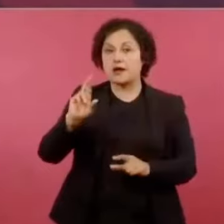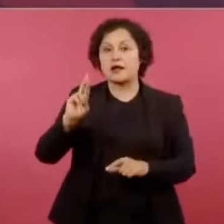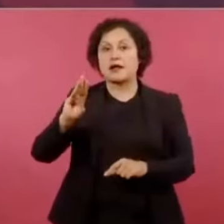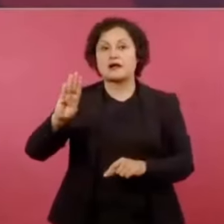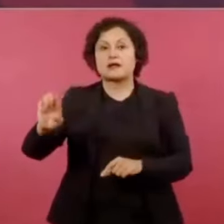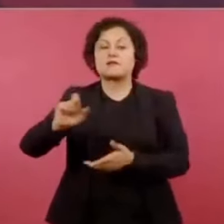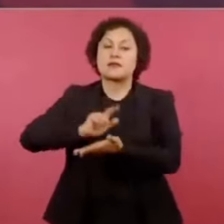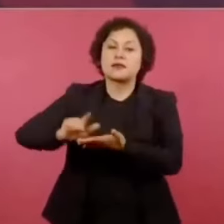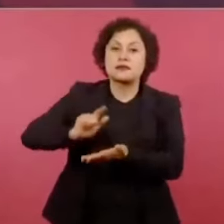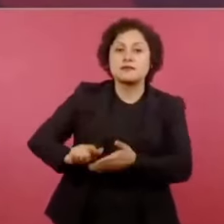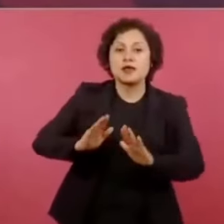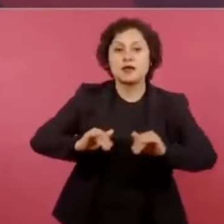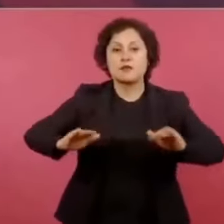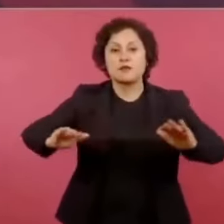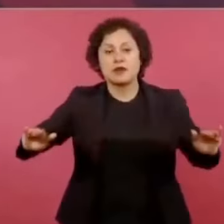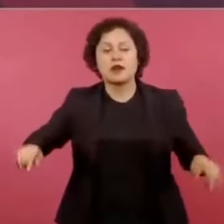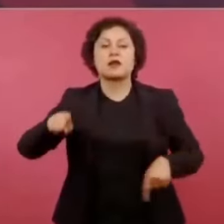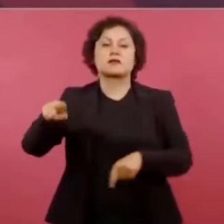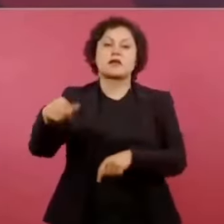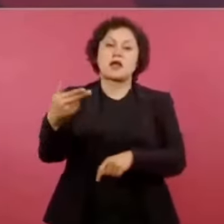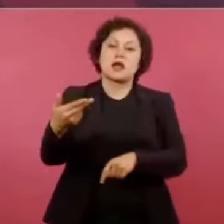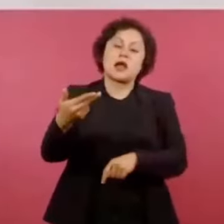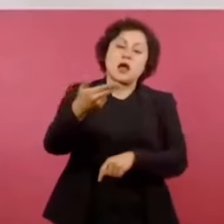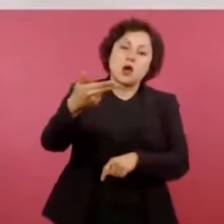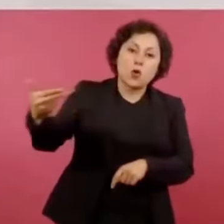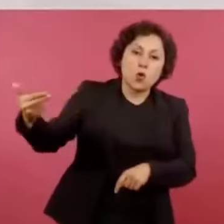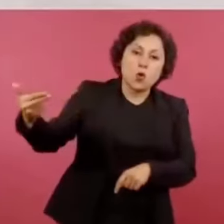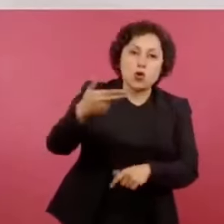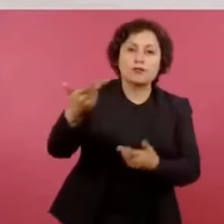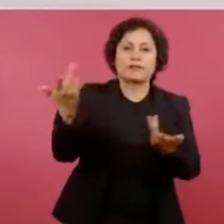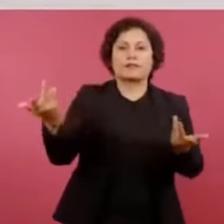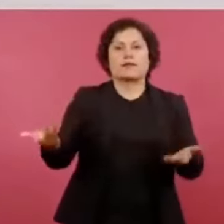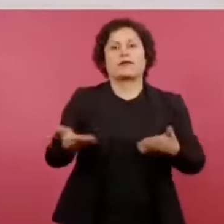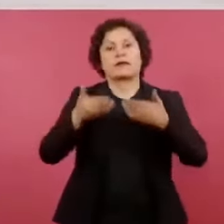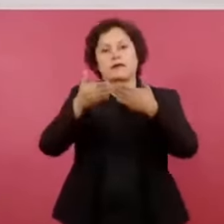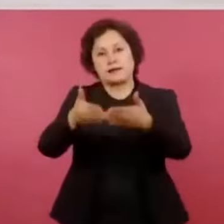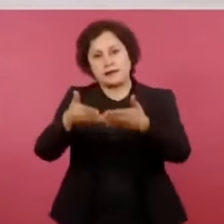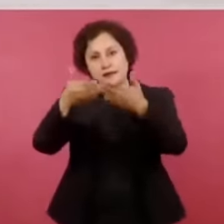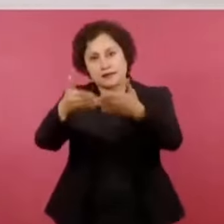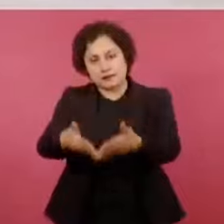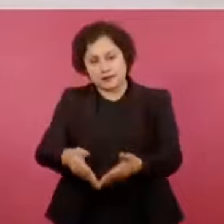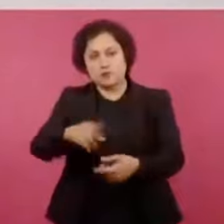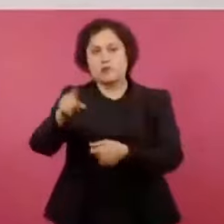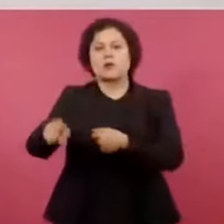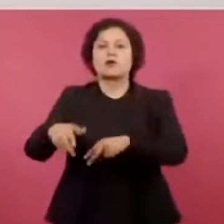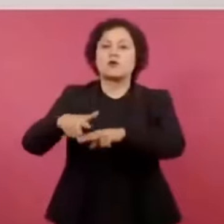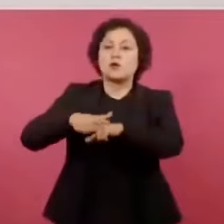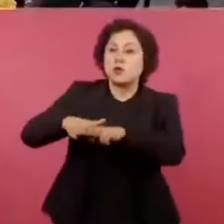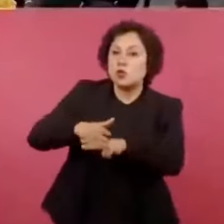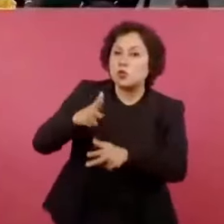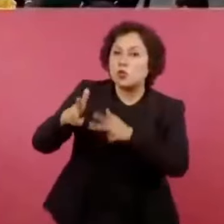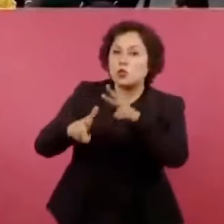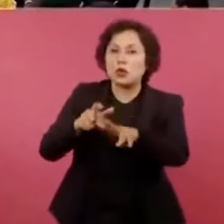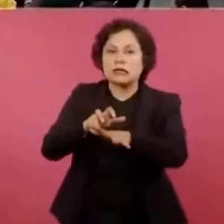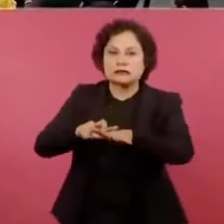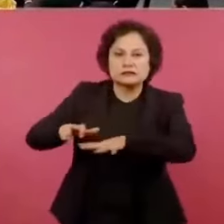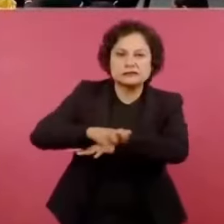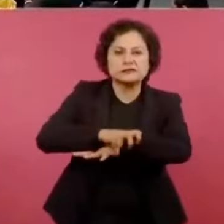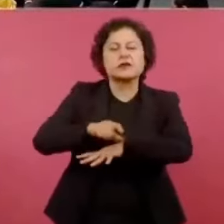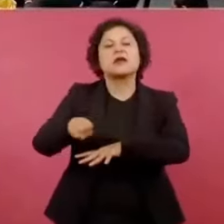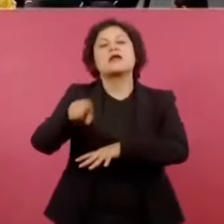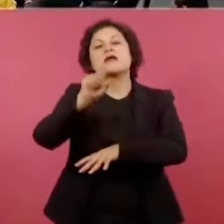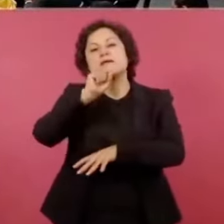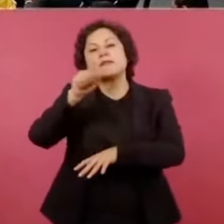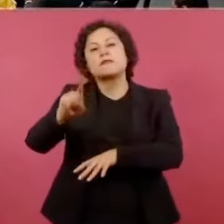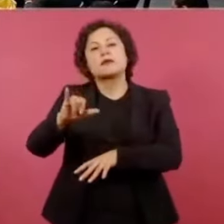hoteles, muelles, construcción de vías térreas en el Tren Maya y en el ferrocarril del Istmo